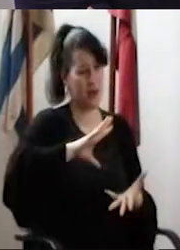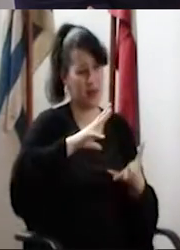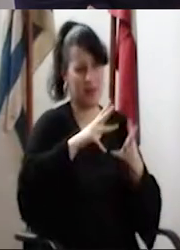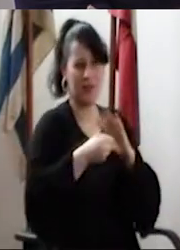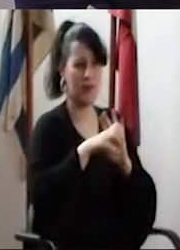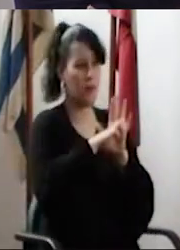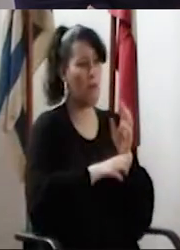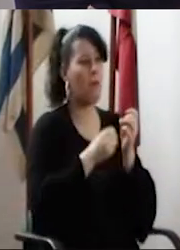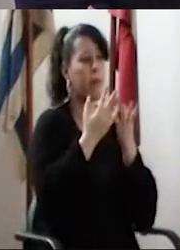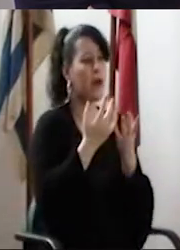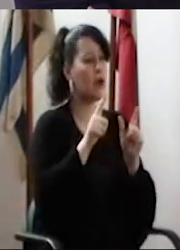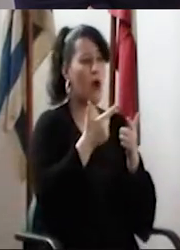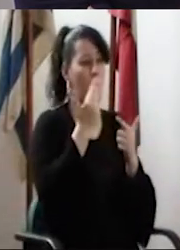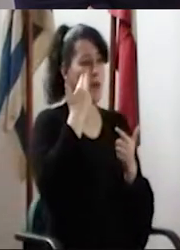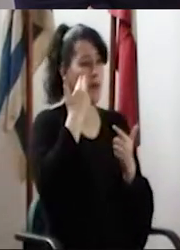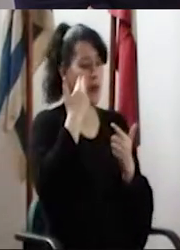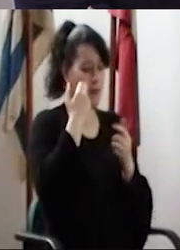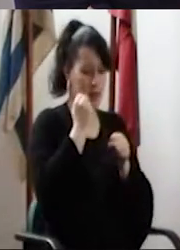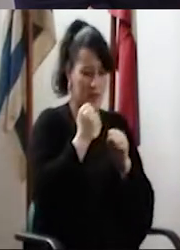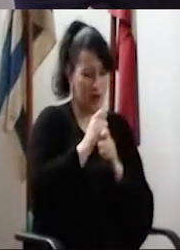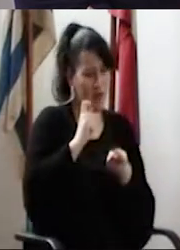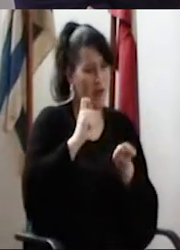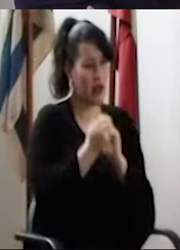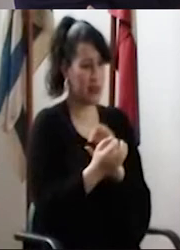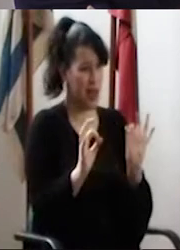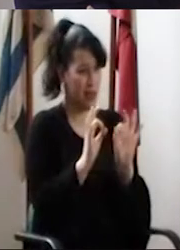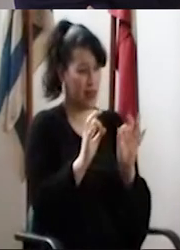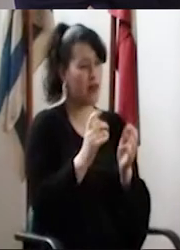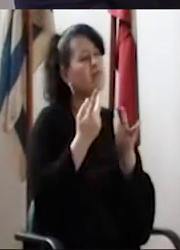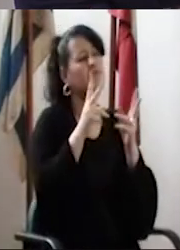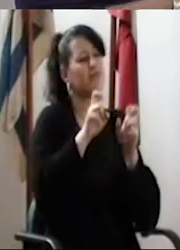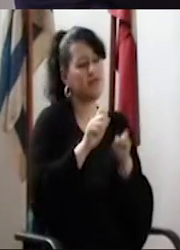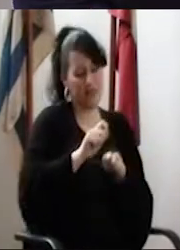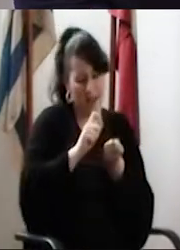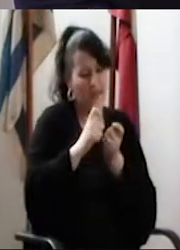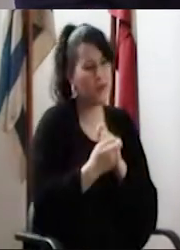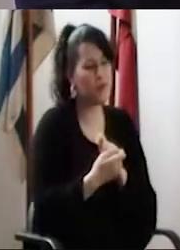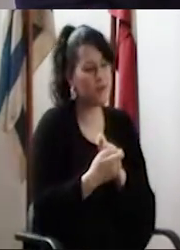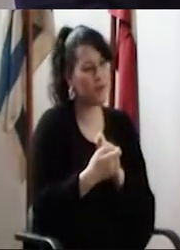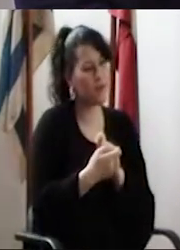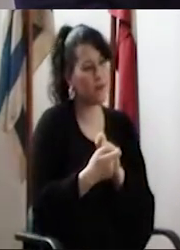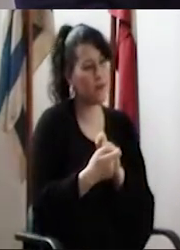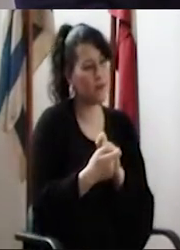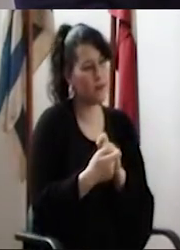mucho más, muchísimo más, porque no han atravesado por esta transformación, que es concebir